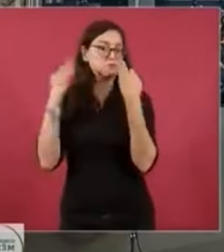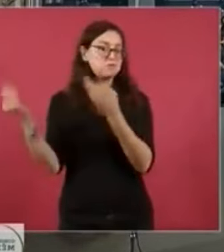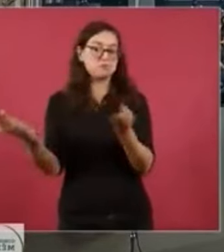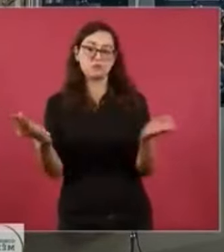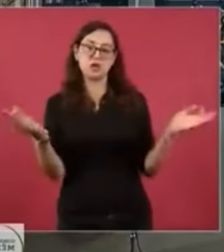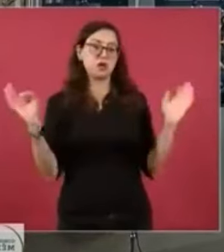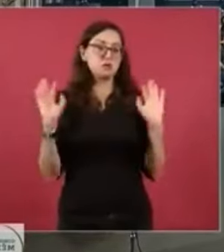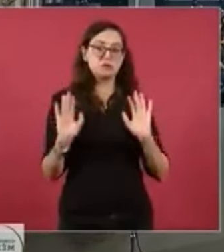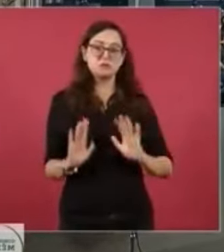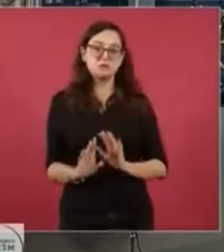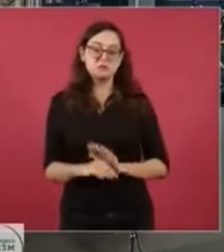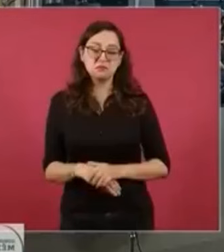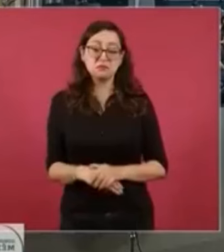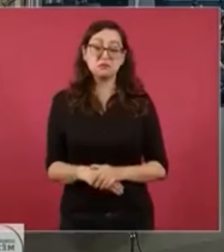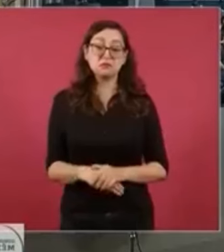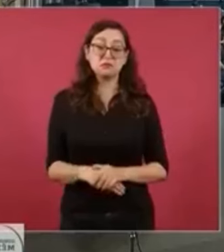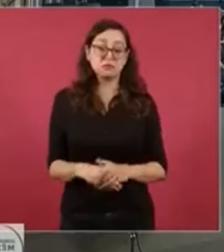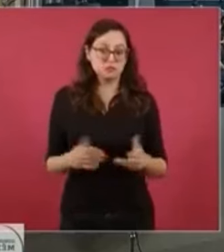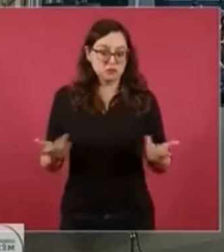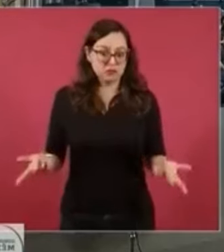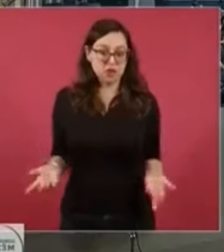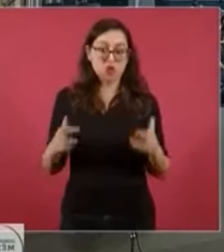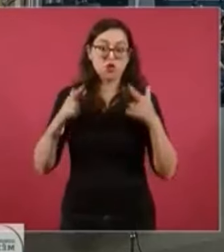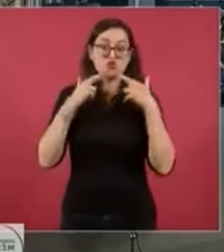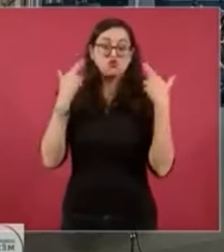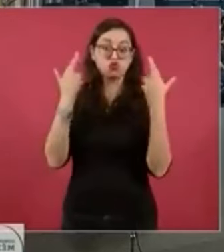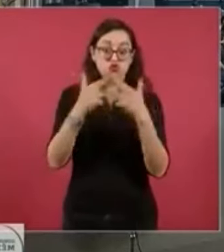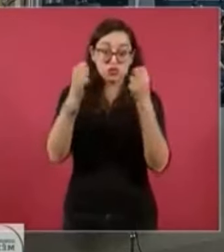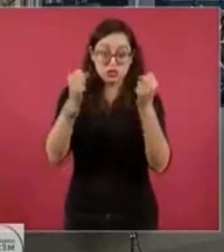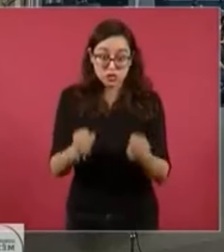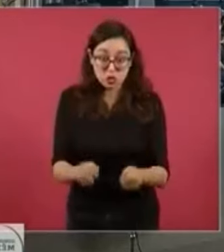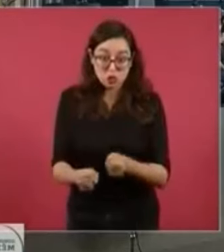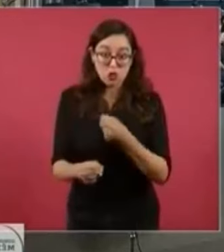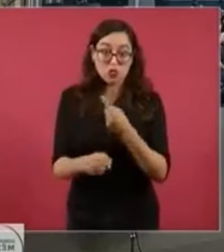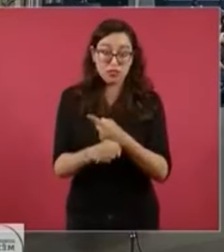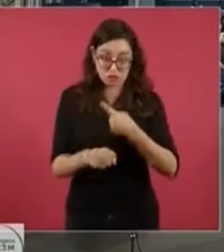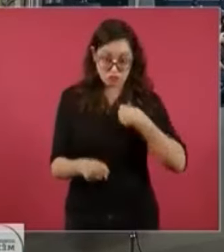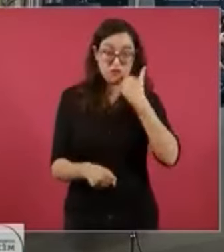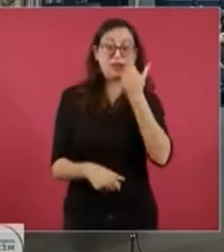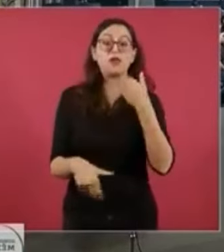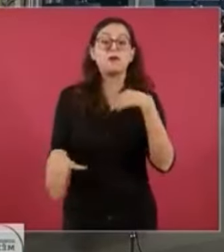Yo le preguntaría si yo podría entrar a una reunión de seguridad, ¿cuándo podría ser?